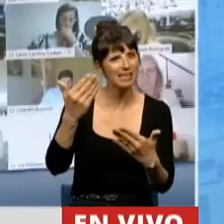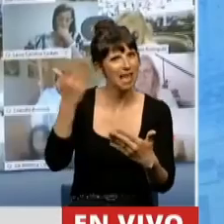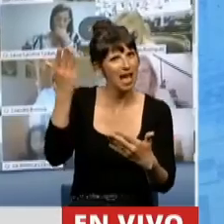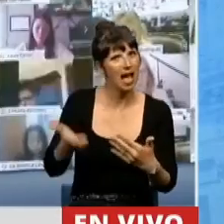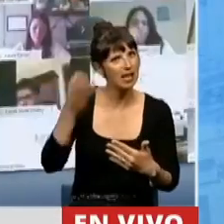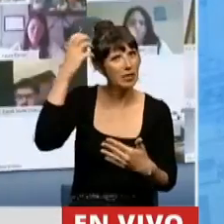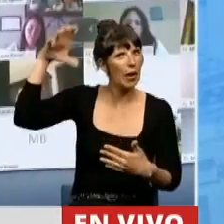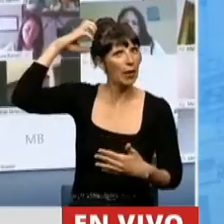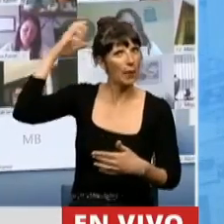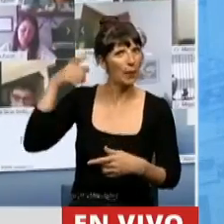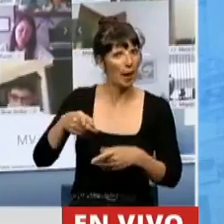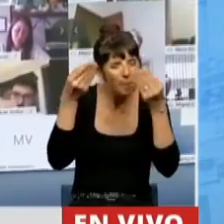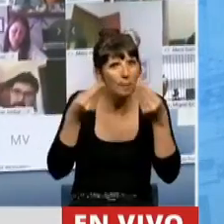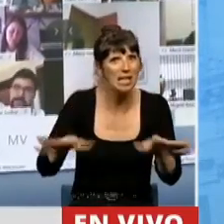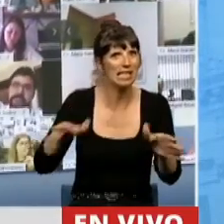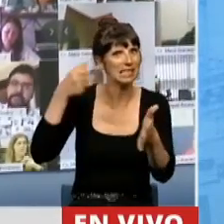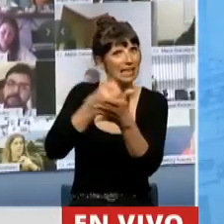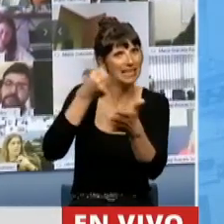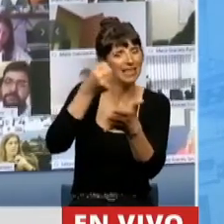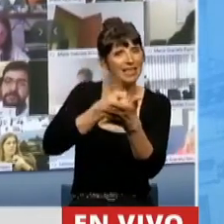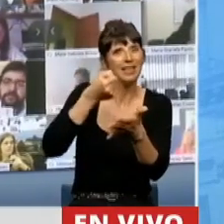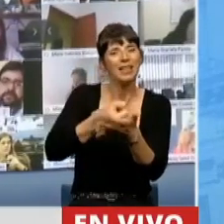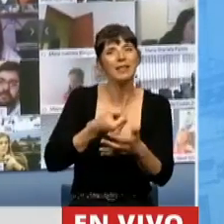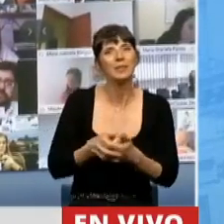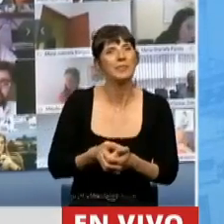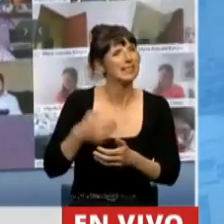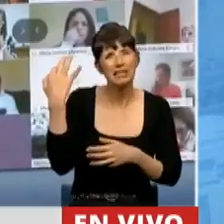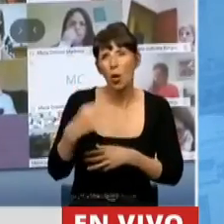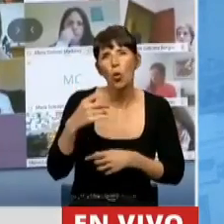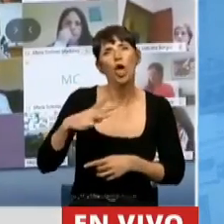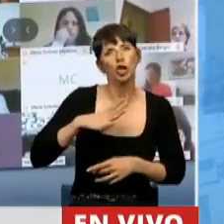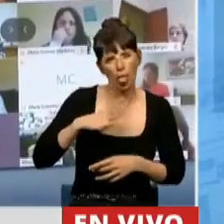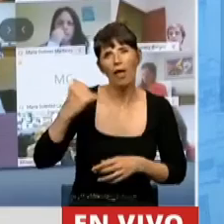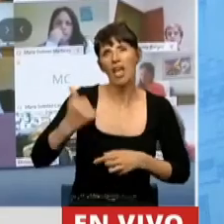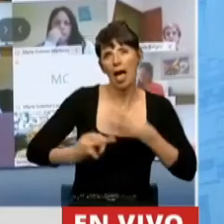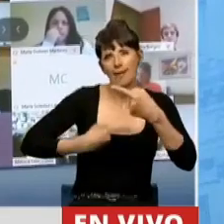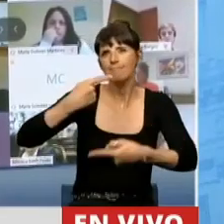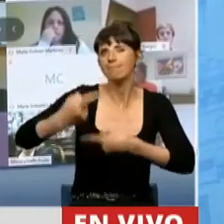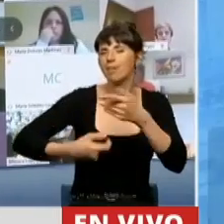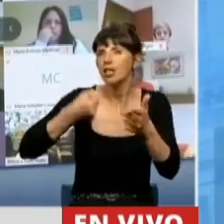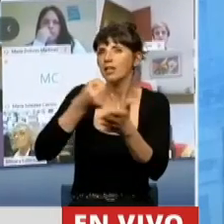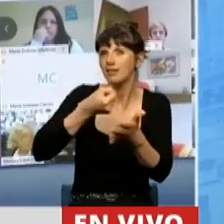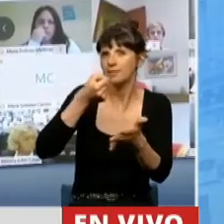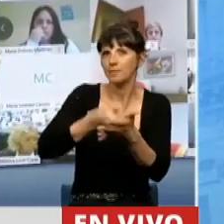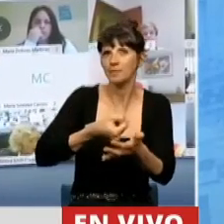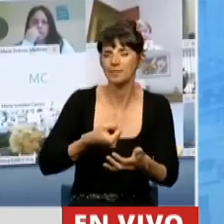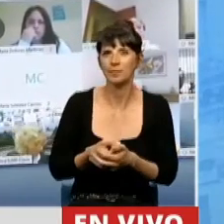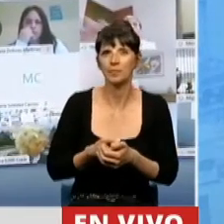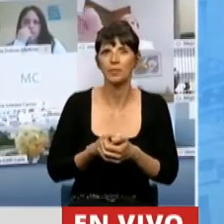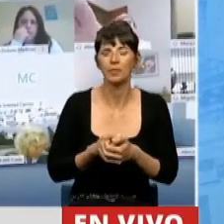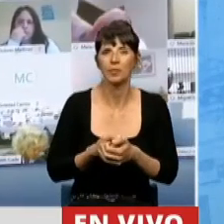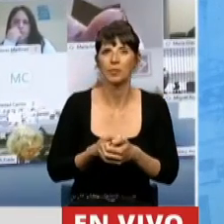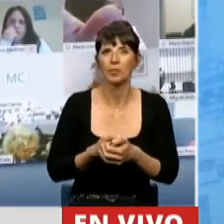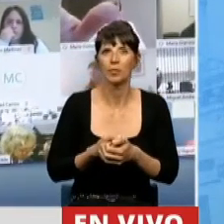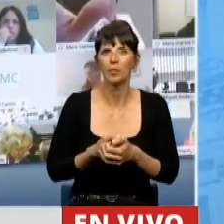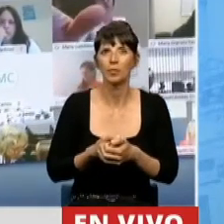gran impulsora y que es una lucha que seguramente continúa y por eso, digamos, por los cambios que implica, hace